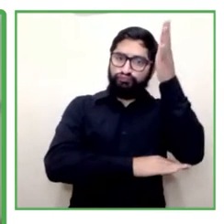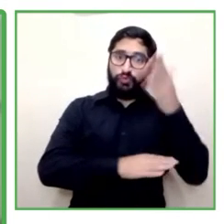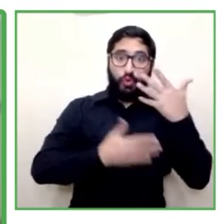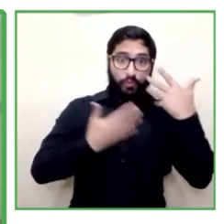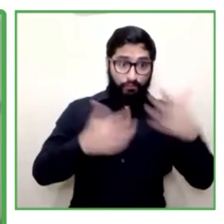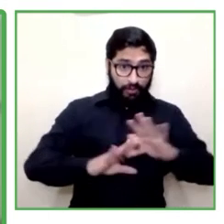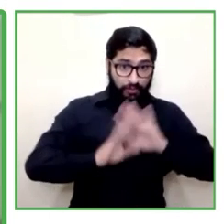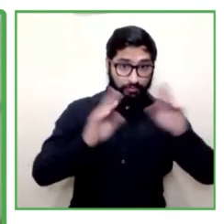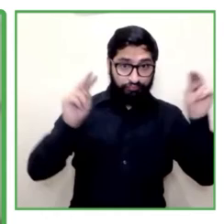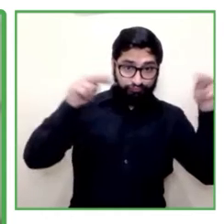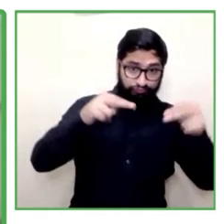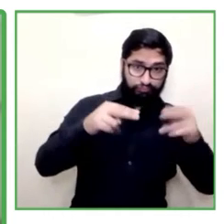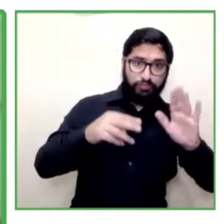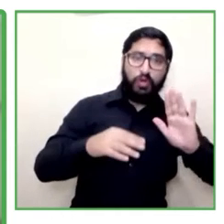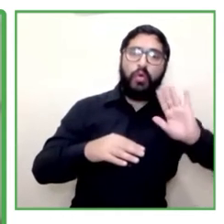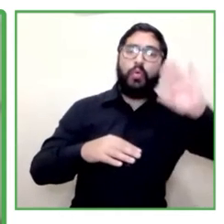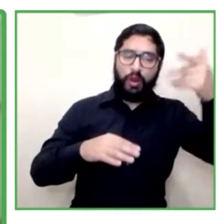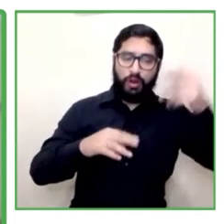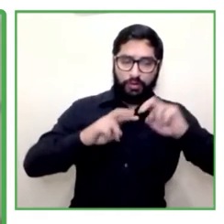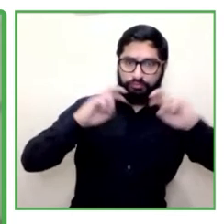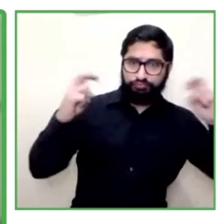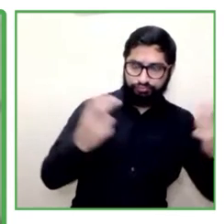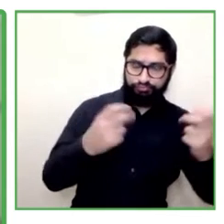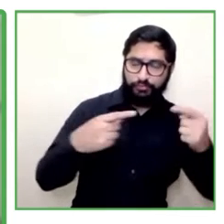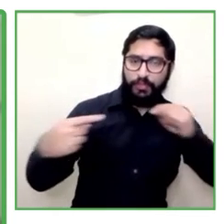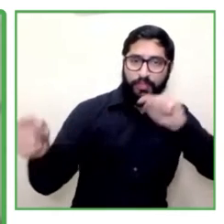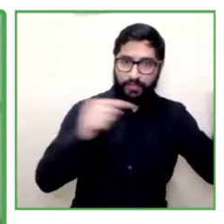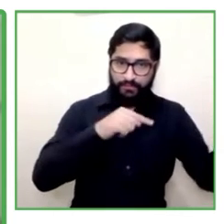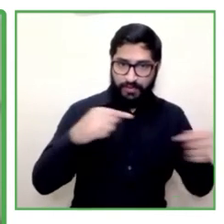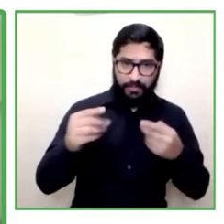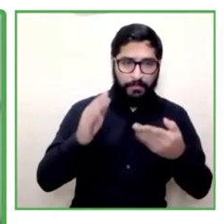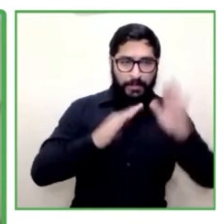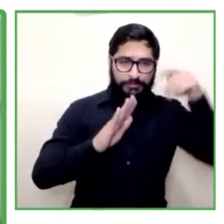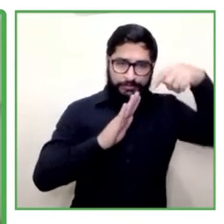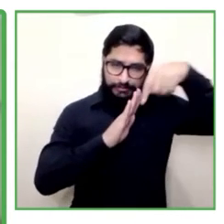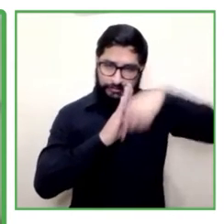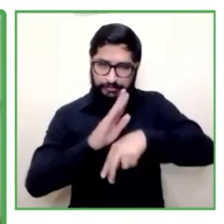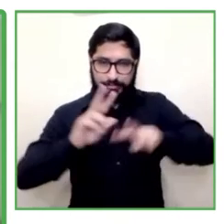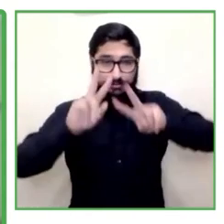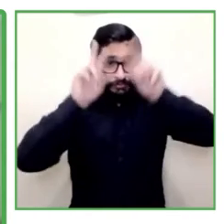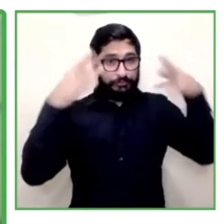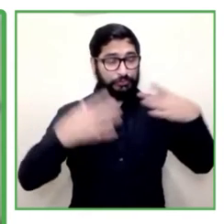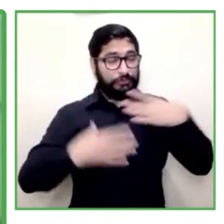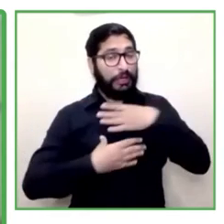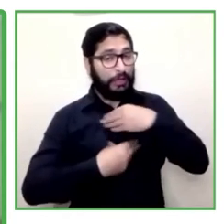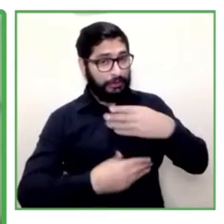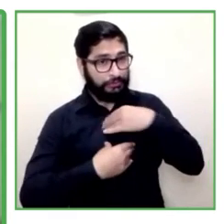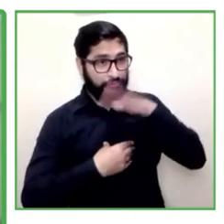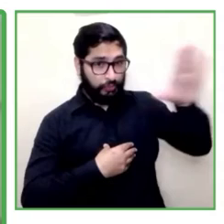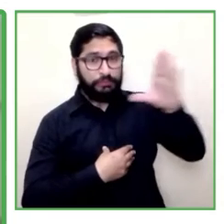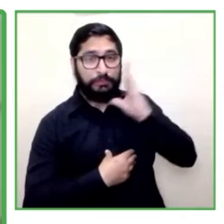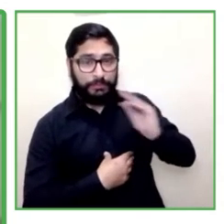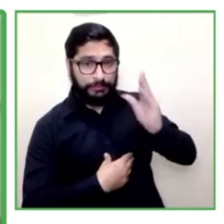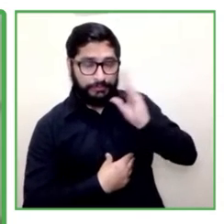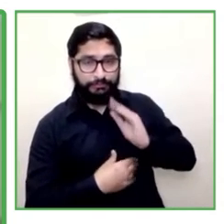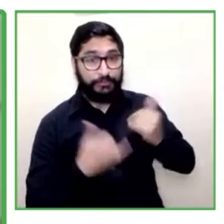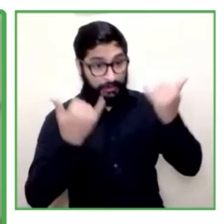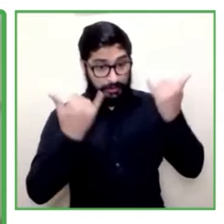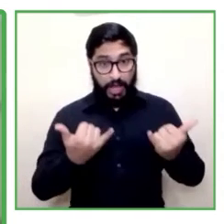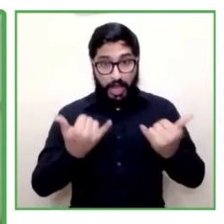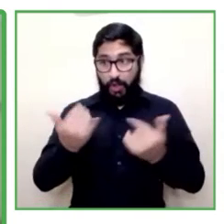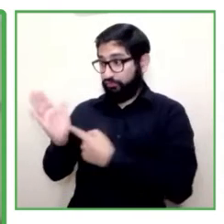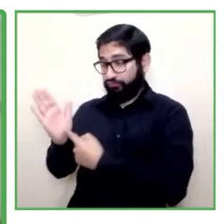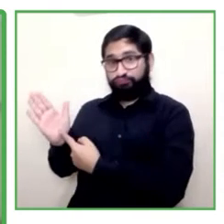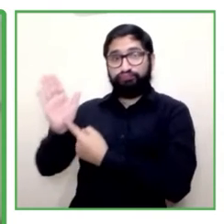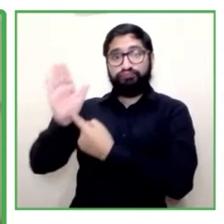profundizar algunos de los temas tan interesantes que tú nos planteaste recién. Y ahora tengo el agrado de presentar a